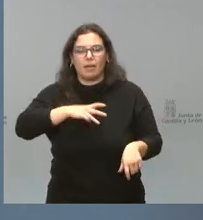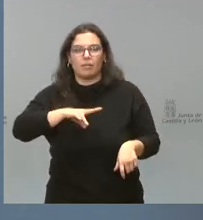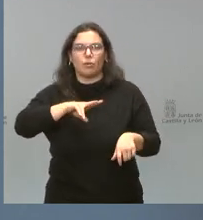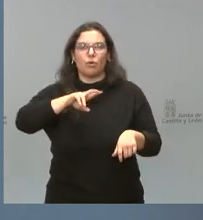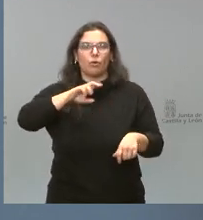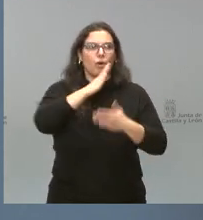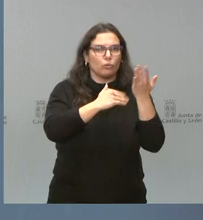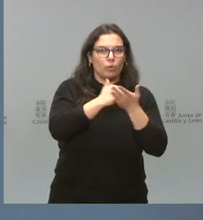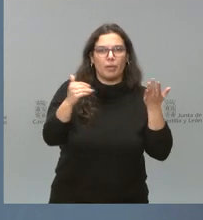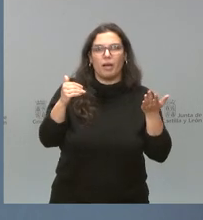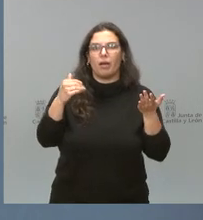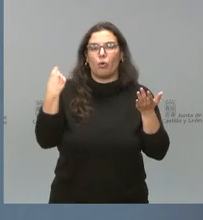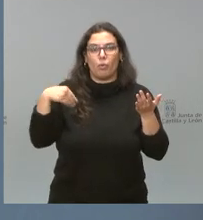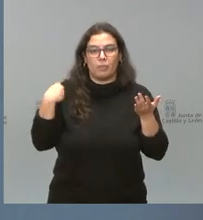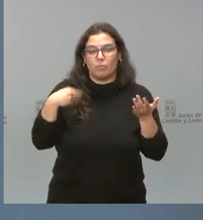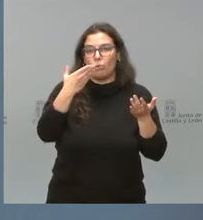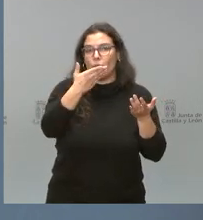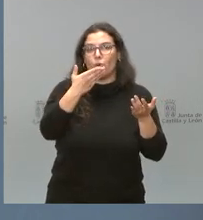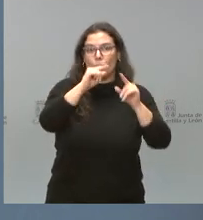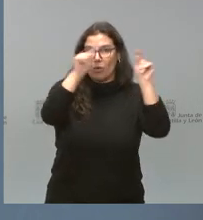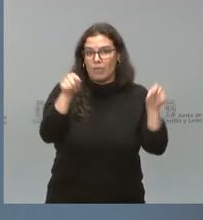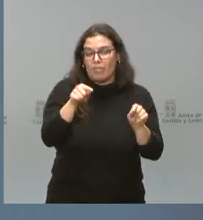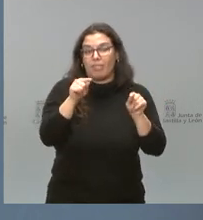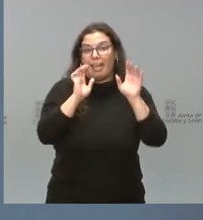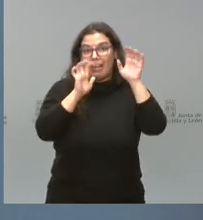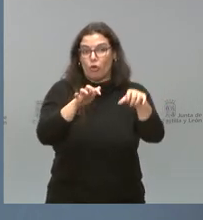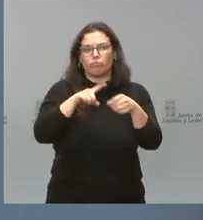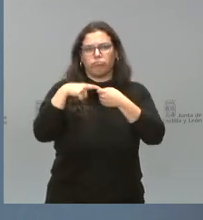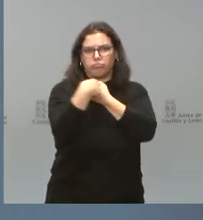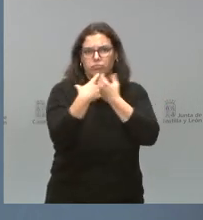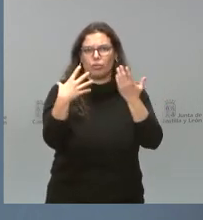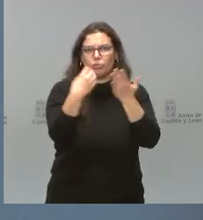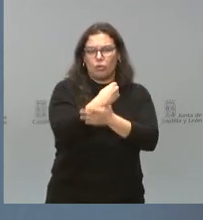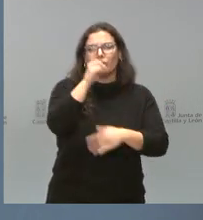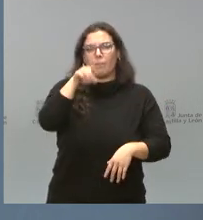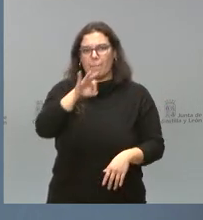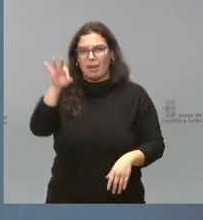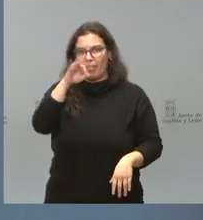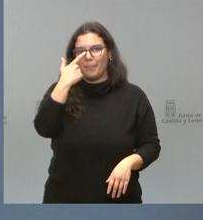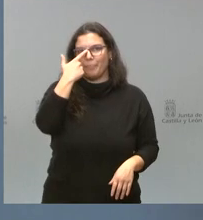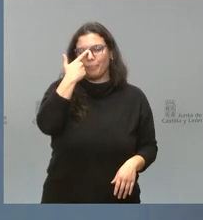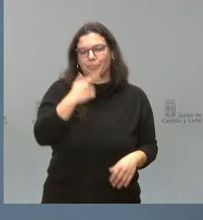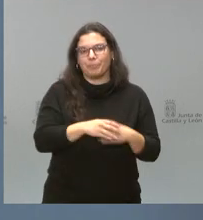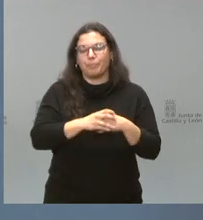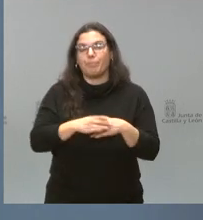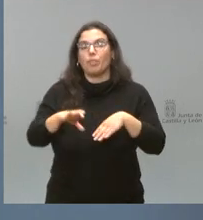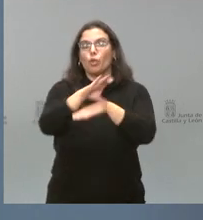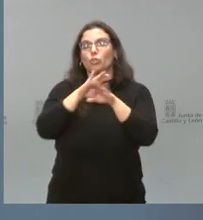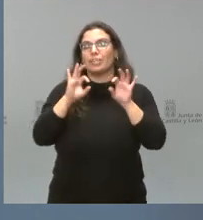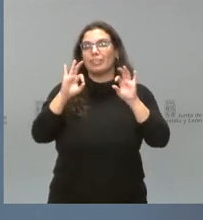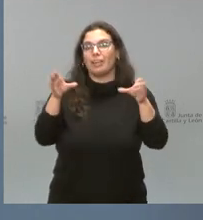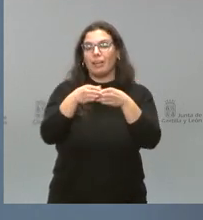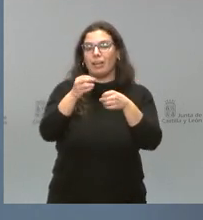como en el ámbito de la propia provincia de León y de Palencia. La Consejería de Empleo